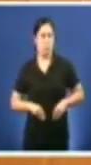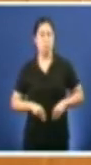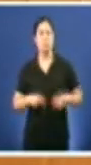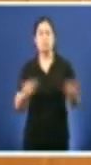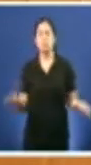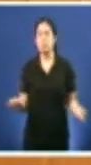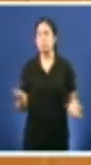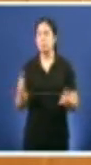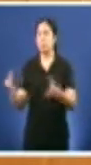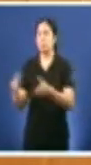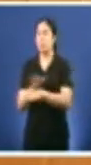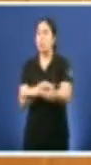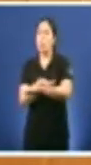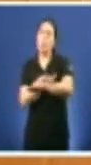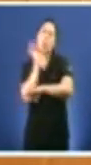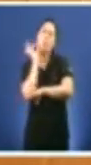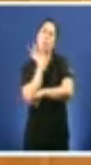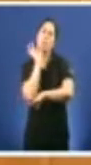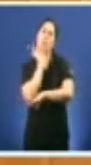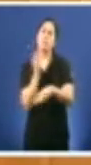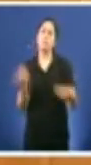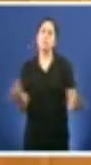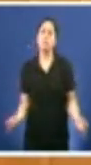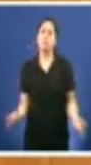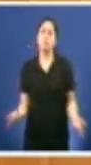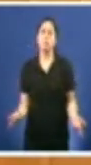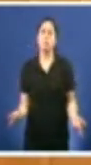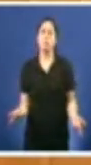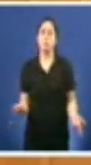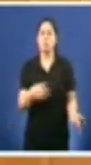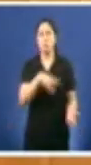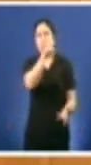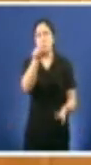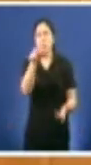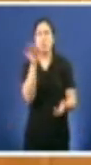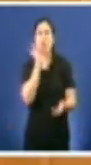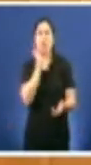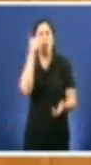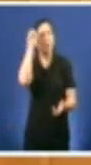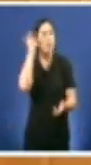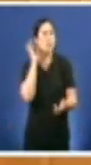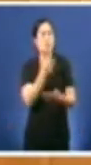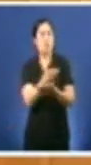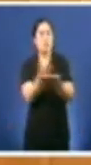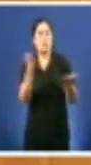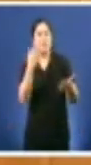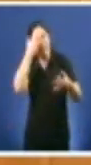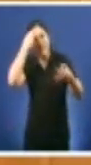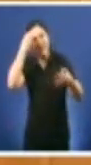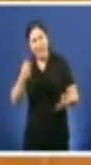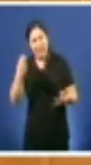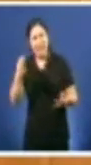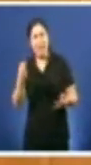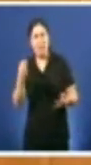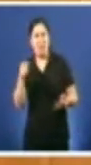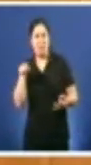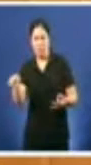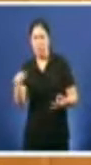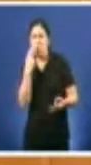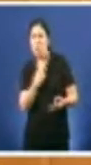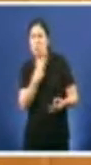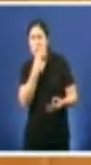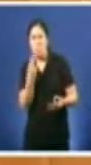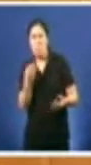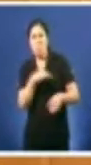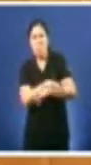os galegos e as galegas crean na súa palabra cando fan maniobras como estas Como se pode